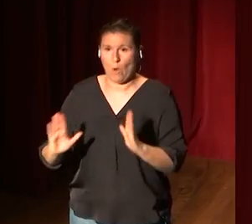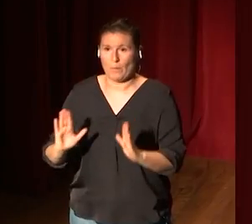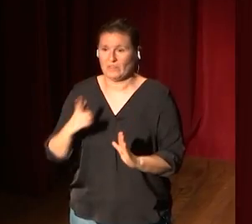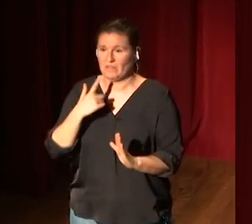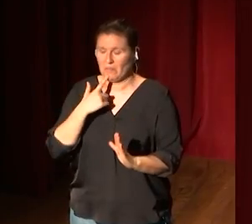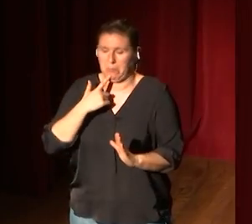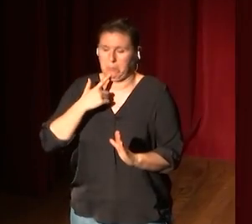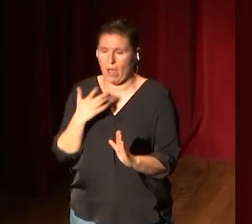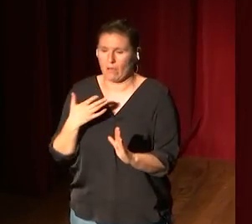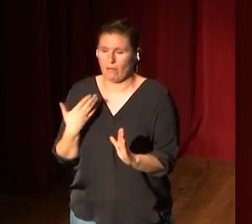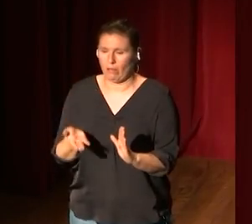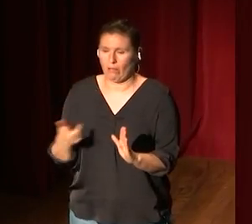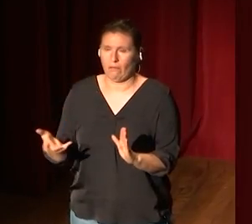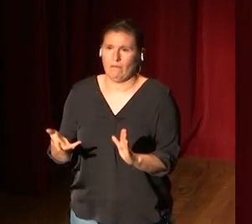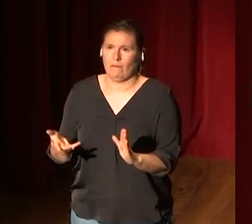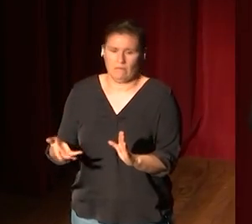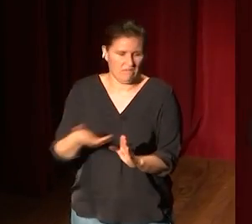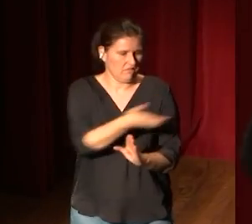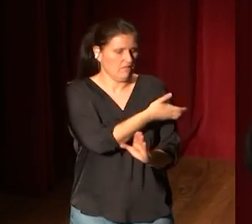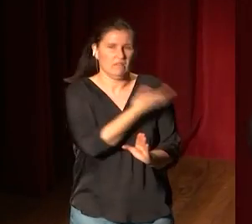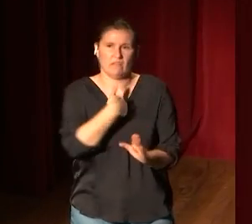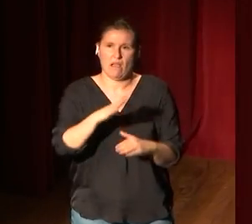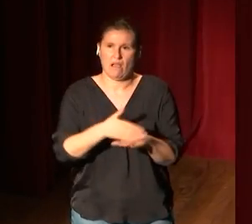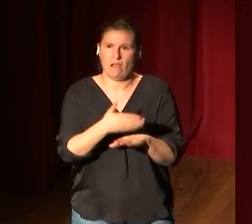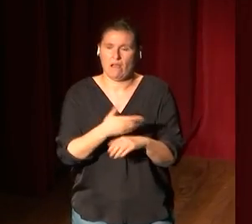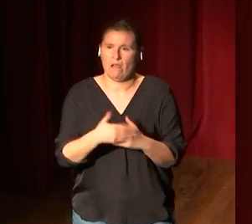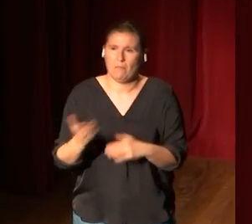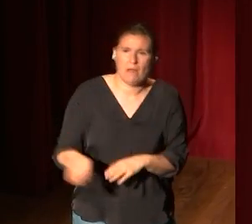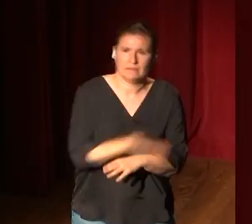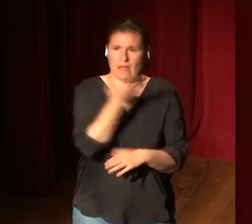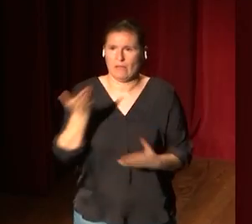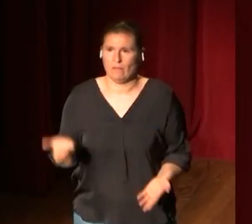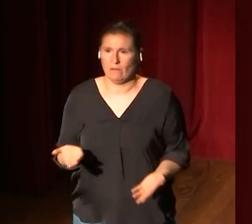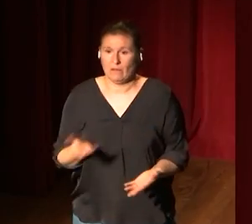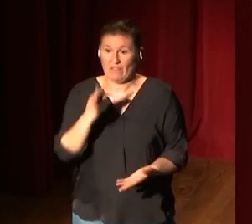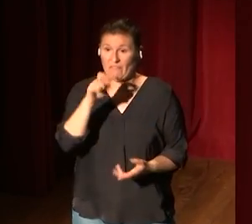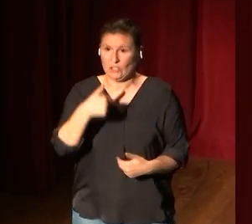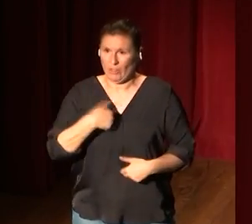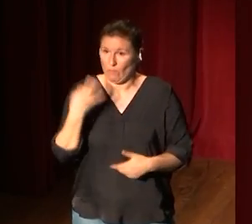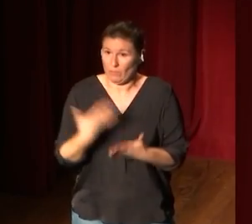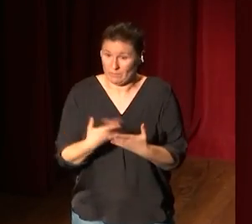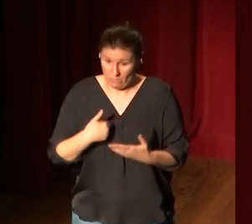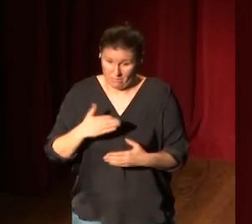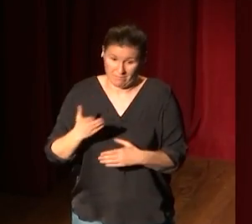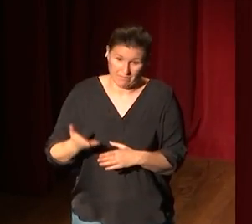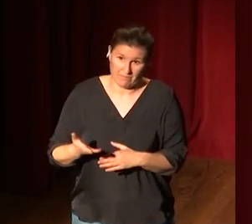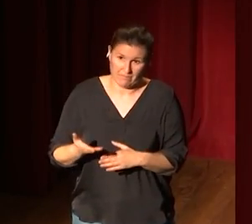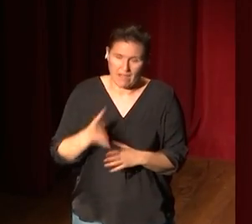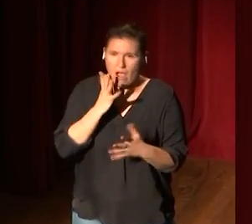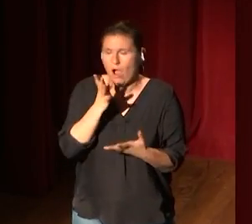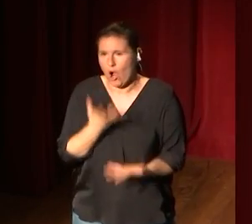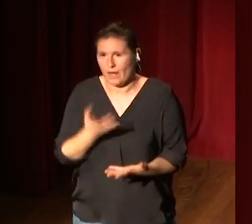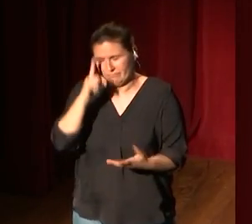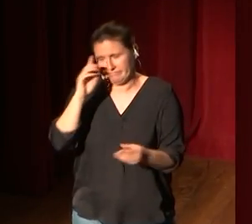que dices, guau, esto está tan sumamente pasado, esta almicela que tengo que demostrar que no tiene sentido, es lo que pasa